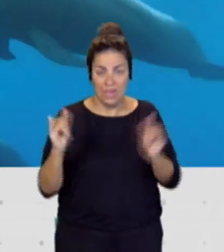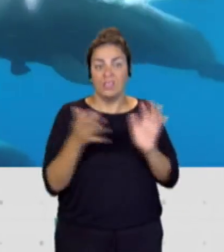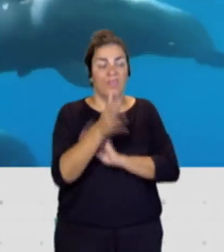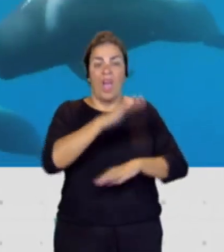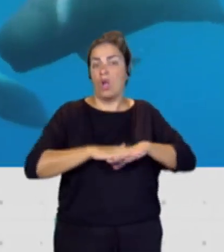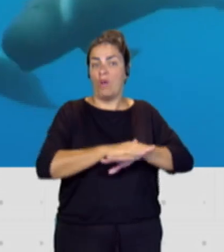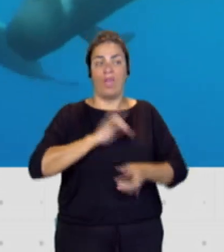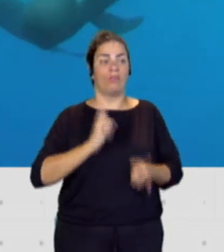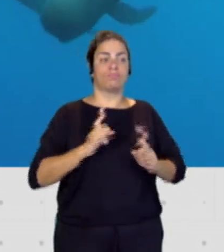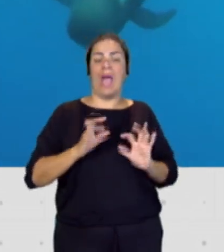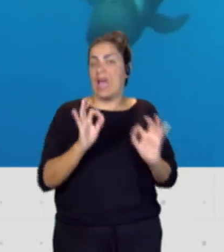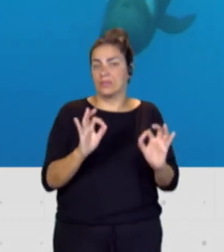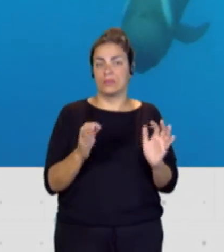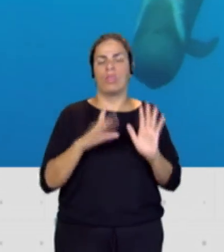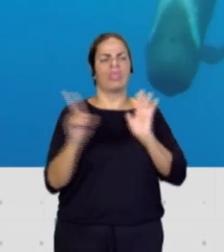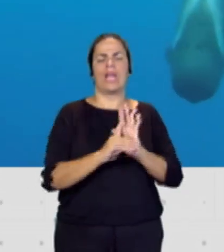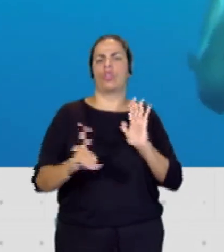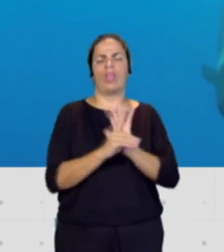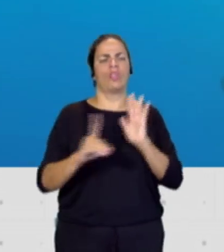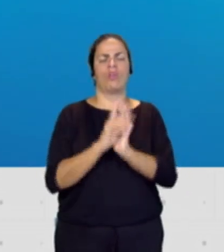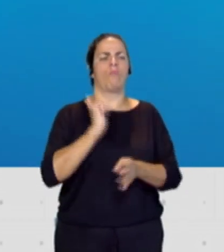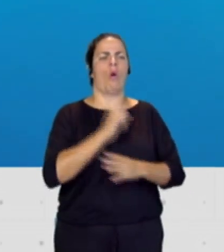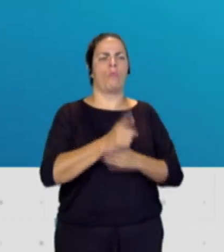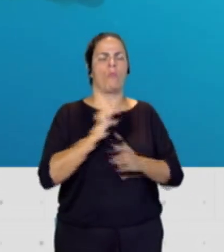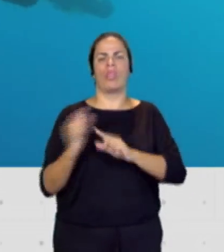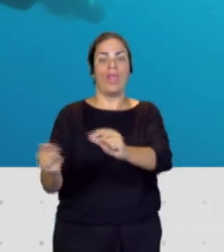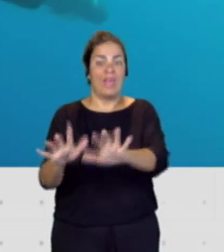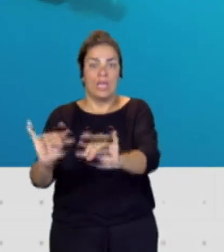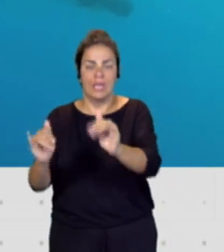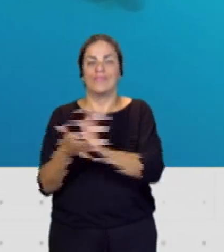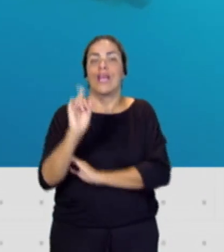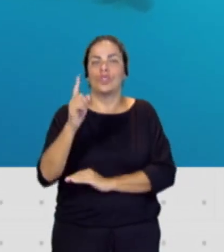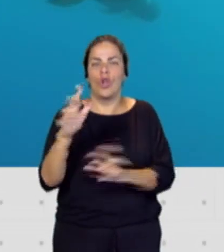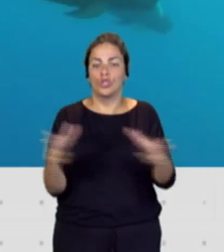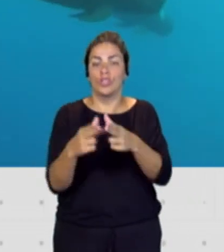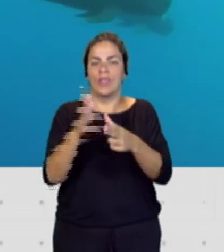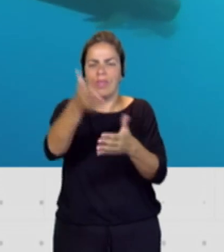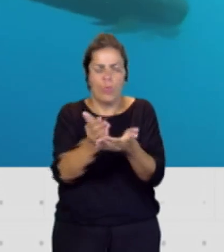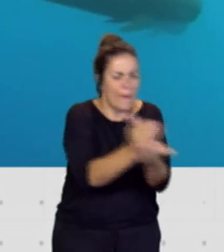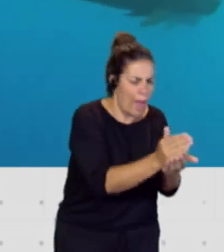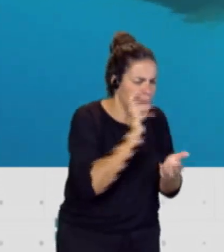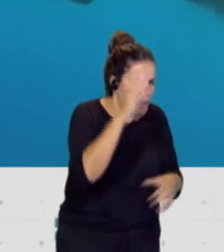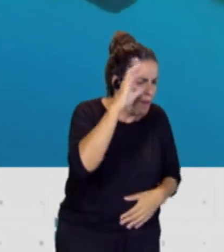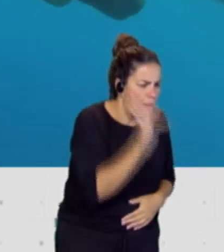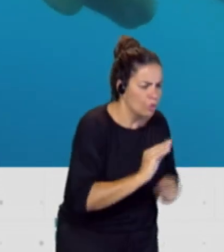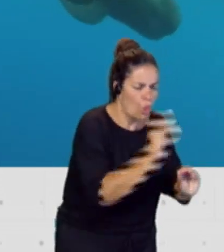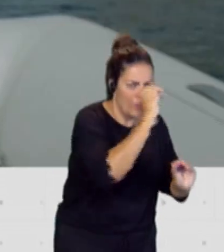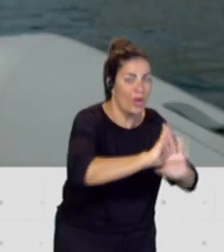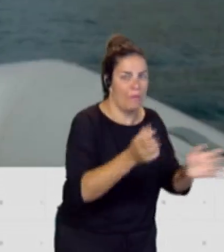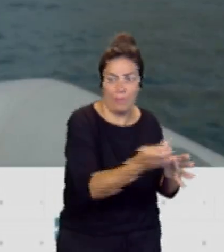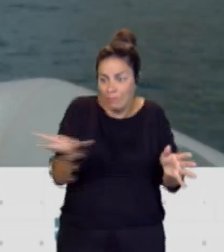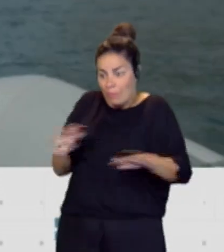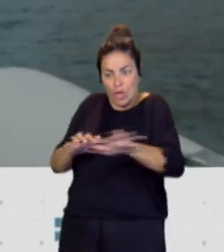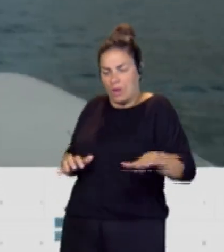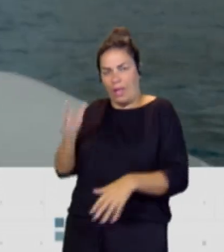a base de decreto sin debate y solo escuchando una parte de la sociedad que no representa a la mayoría y con esto podemos llegar a la conclusión de que este gobierno